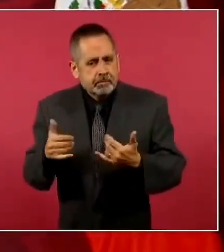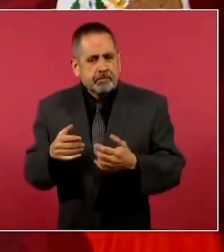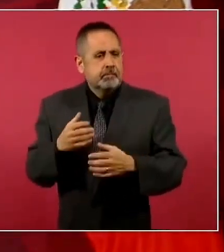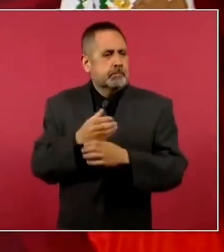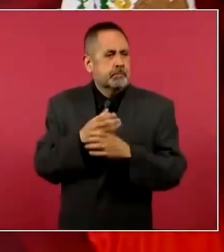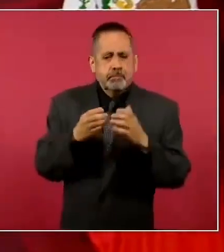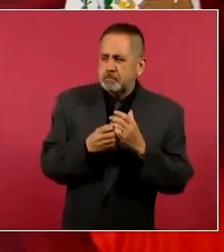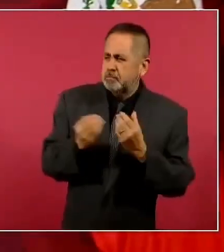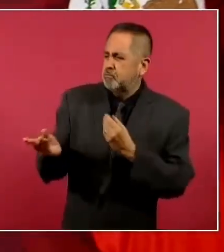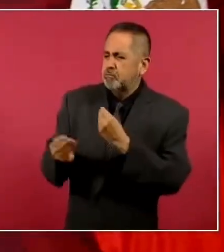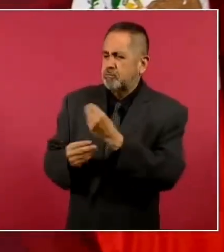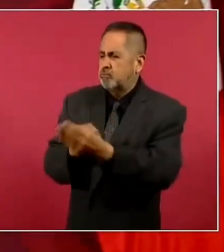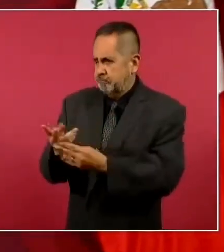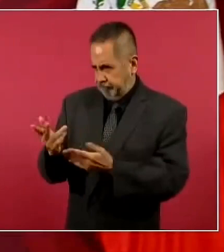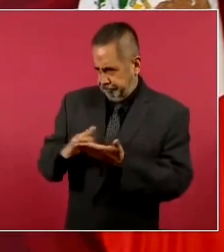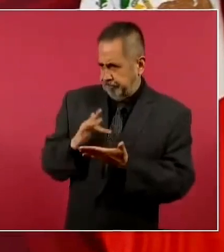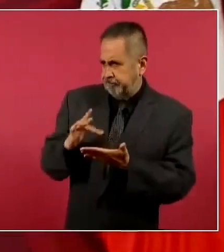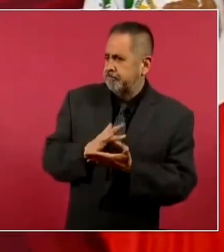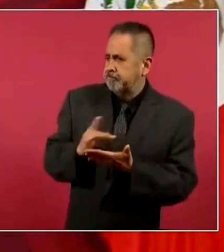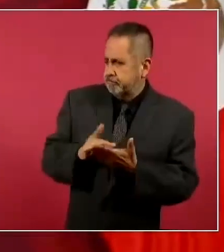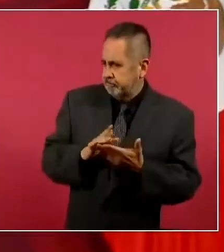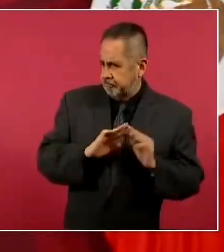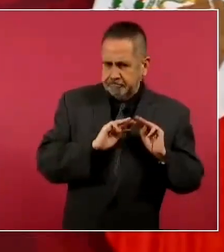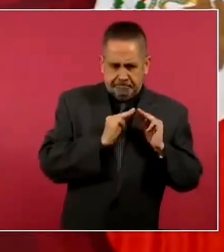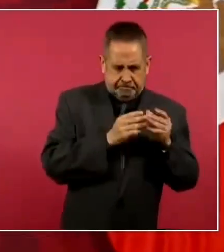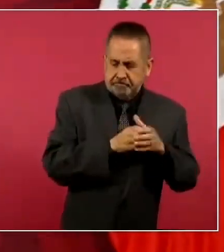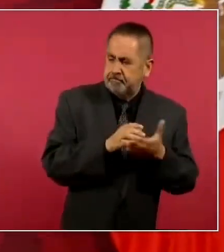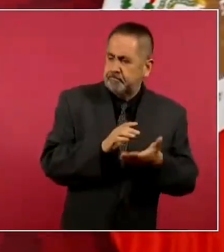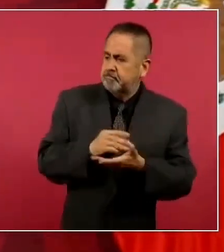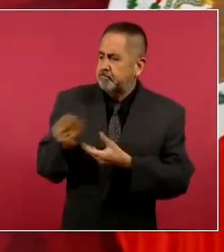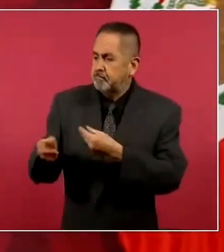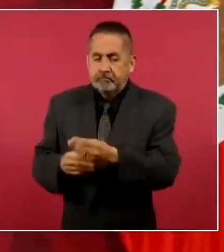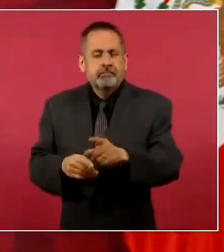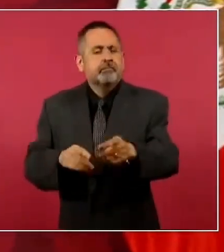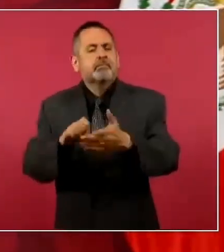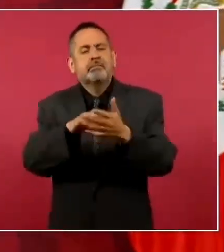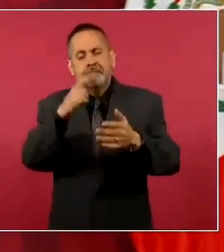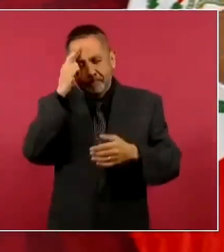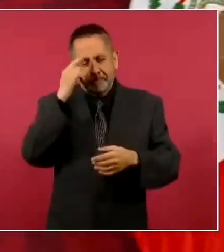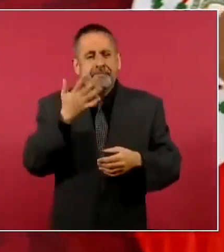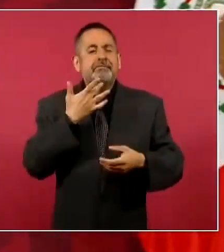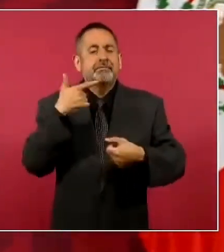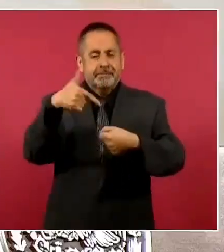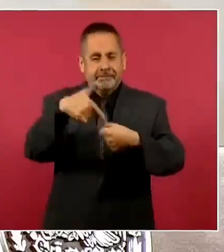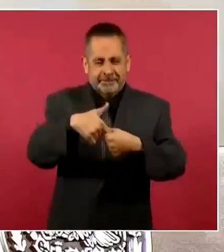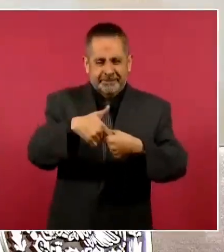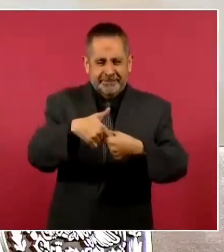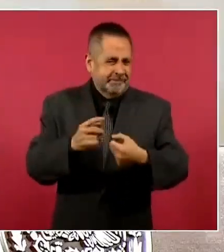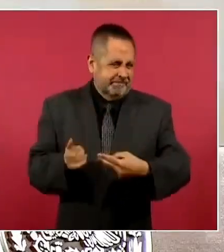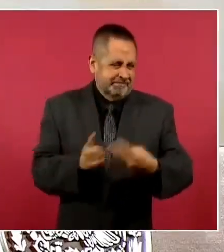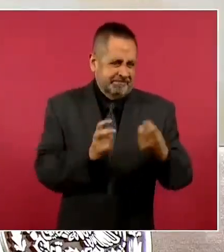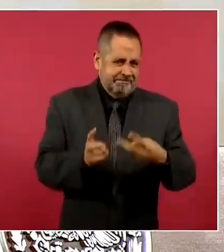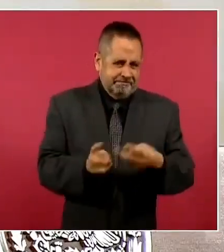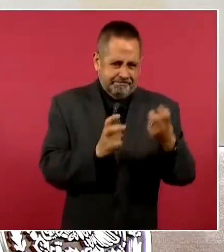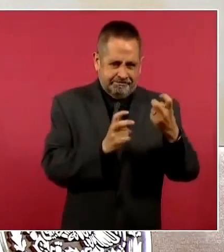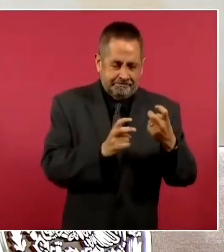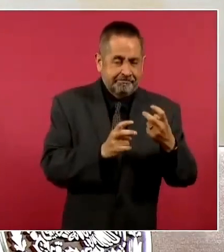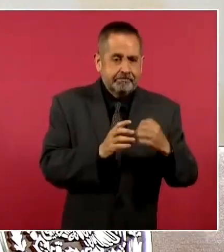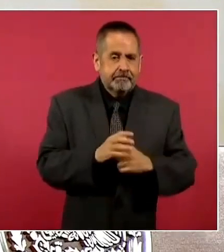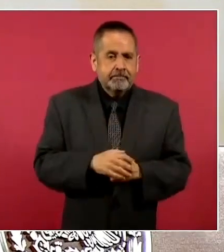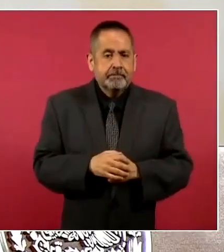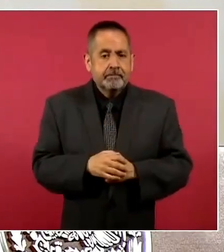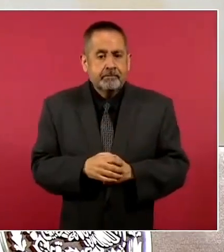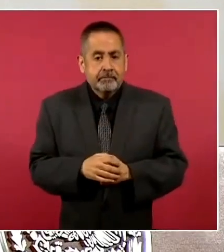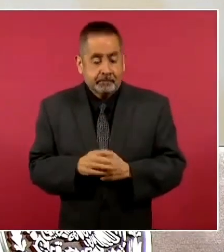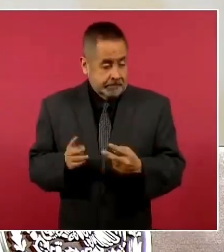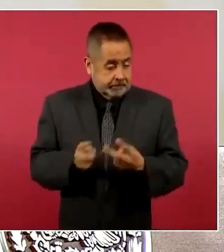en el caso del huachicol les permitían, después